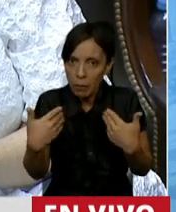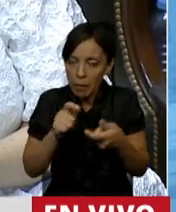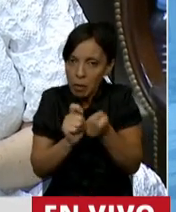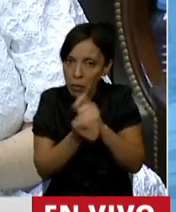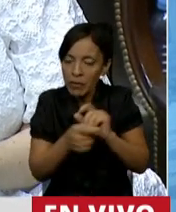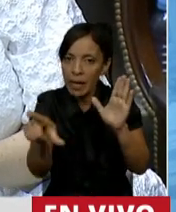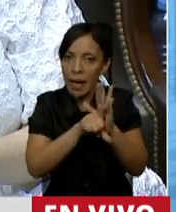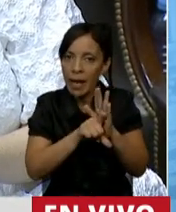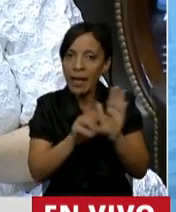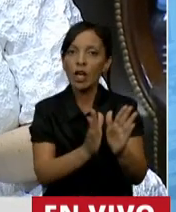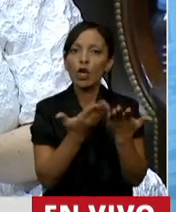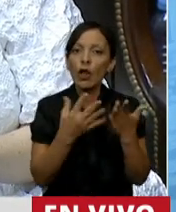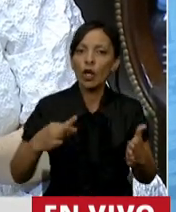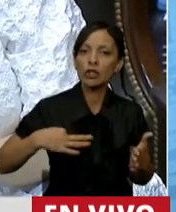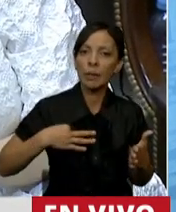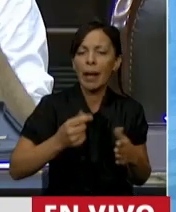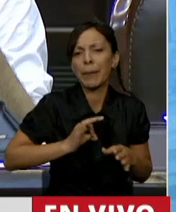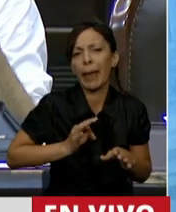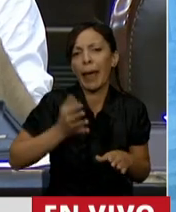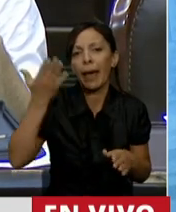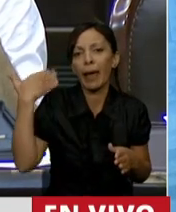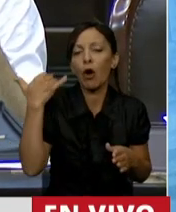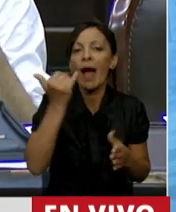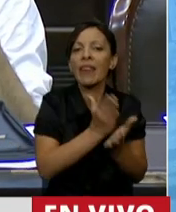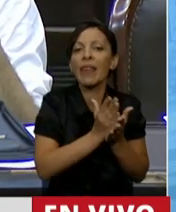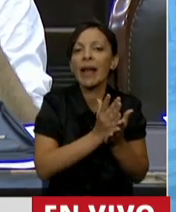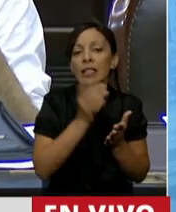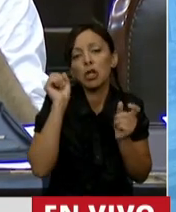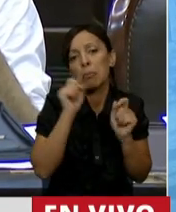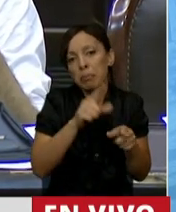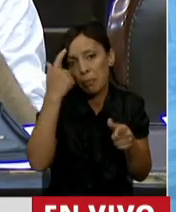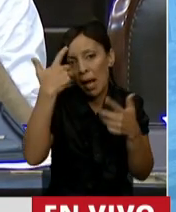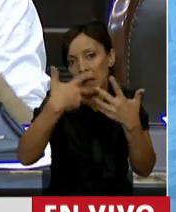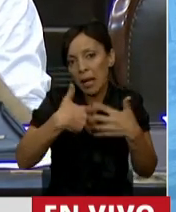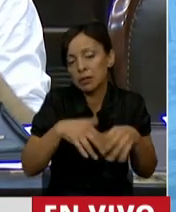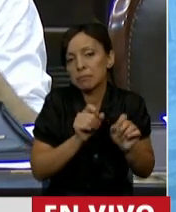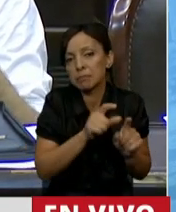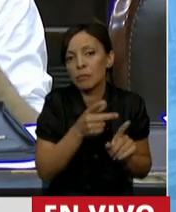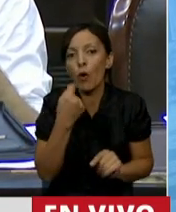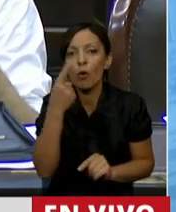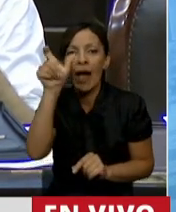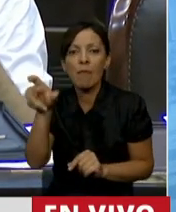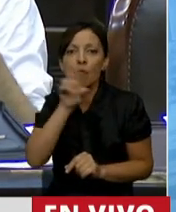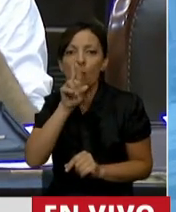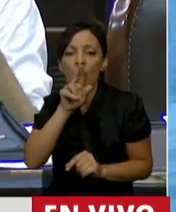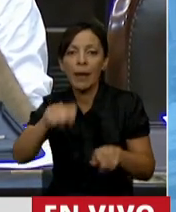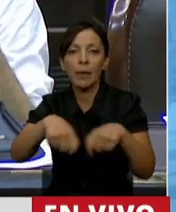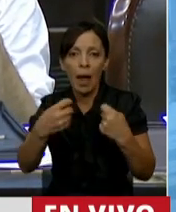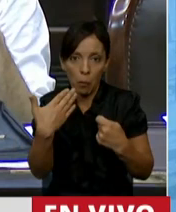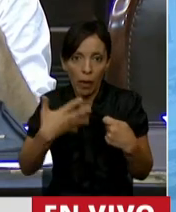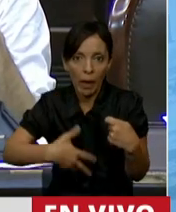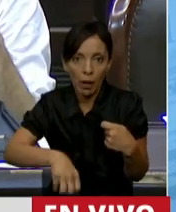Es un Código Civil muy viejo que reconoce un derecho razonable a que una mujer que ha sido violada aborte,